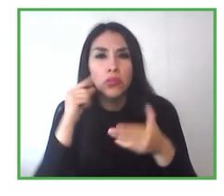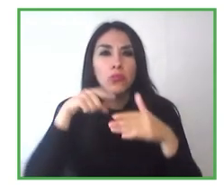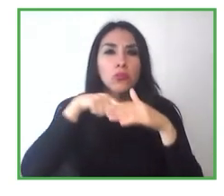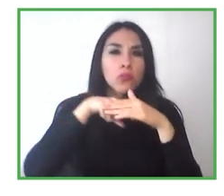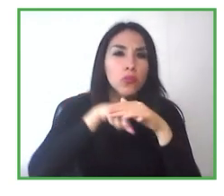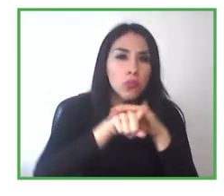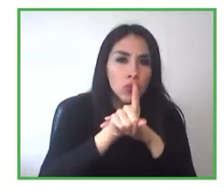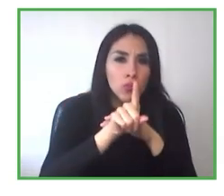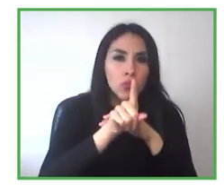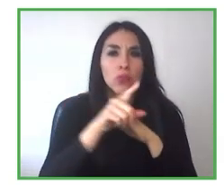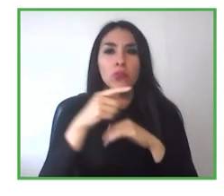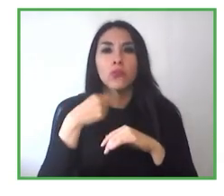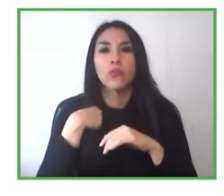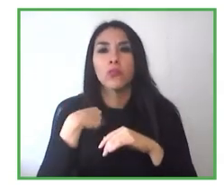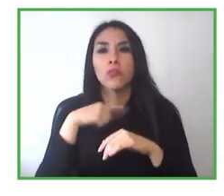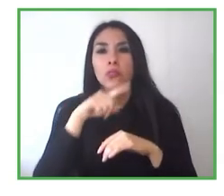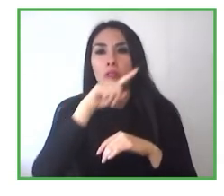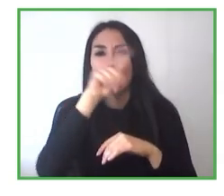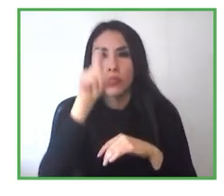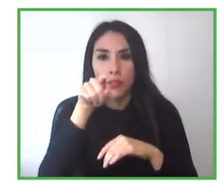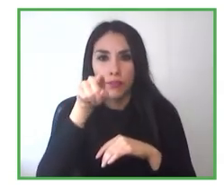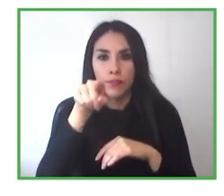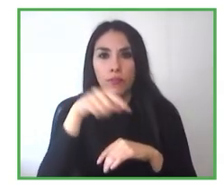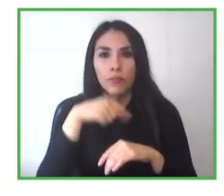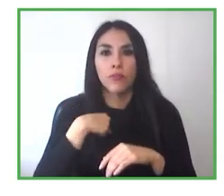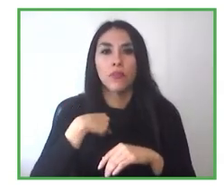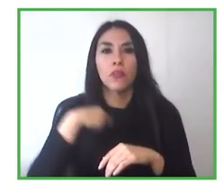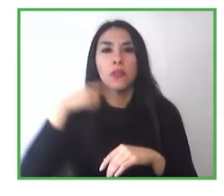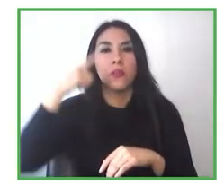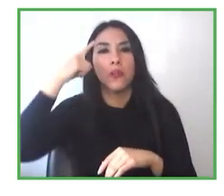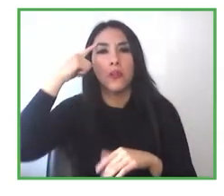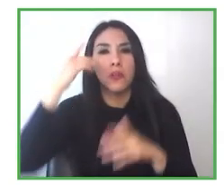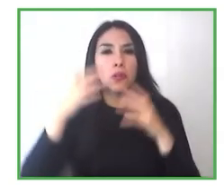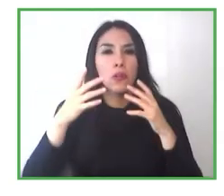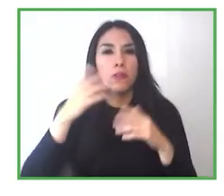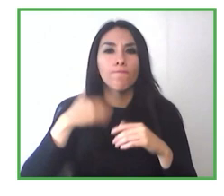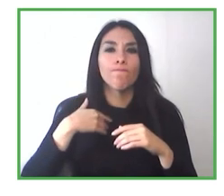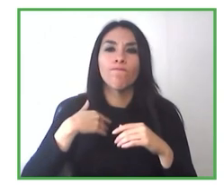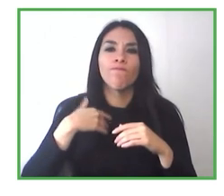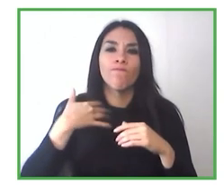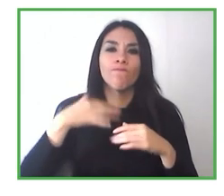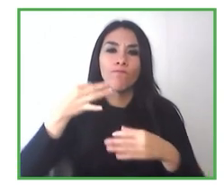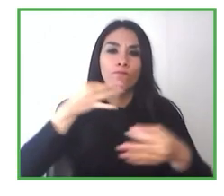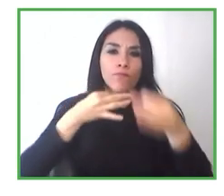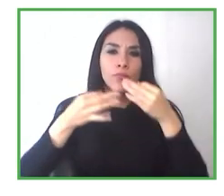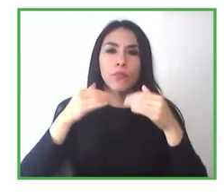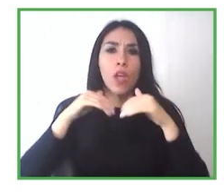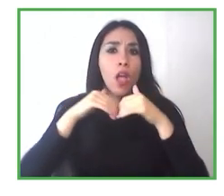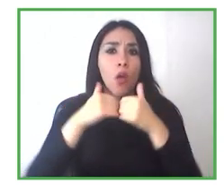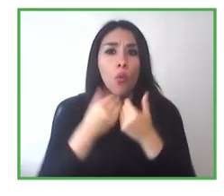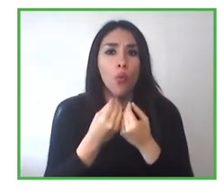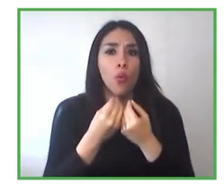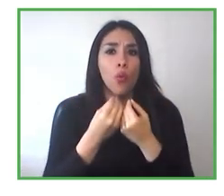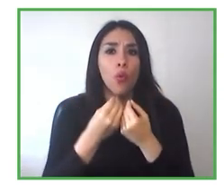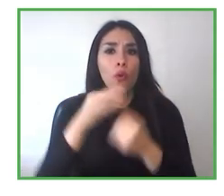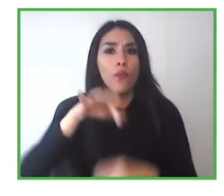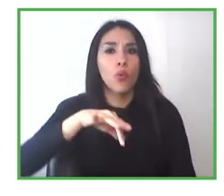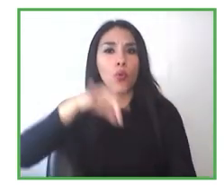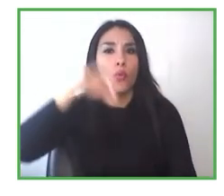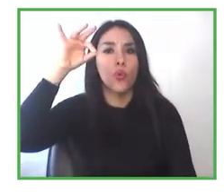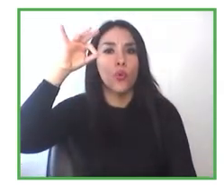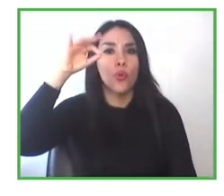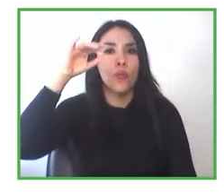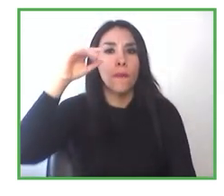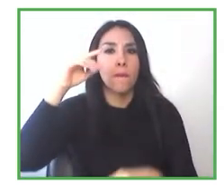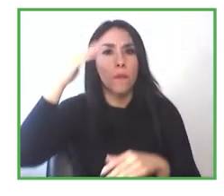creo que es bien importante que nos vaya contando cómo van descubriendo, cuáles son las habilidades que se requieren en las empresas.